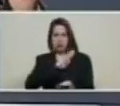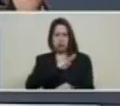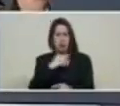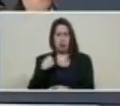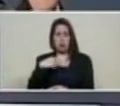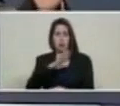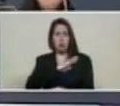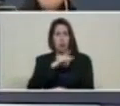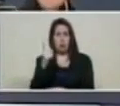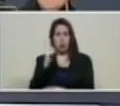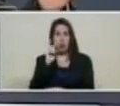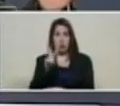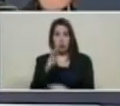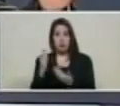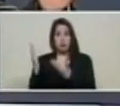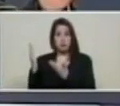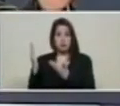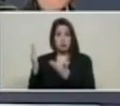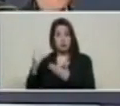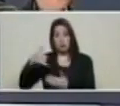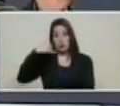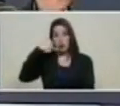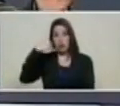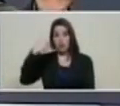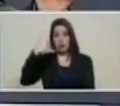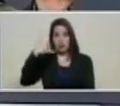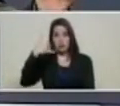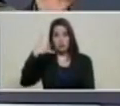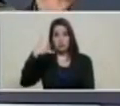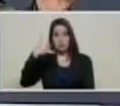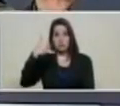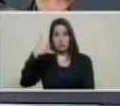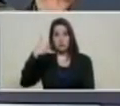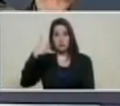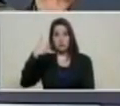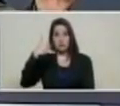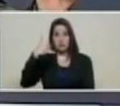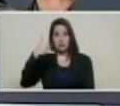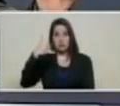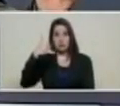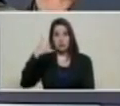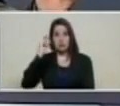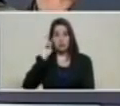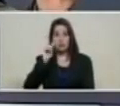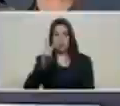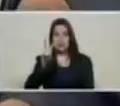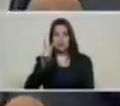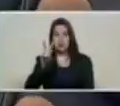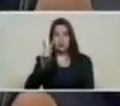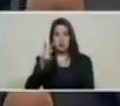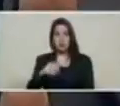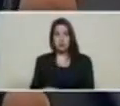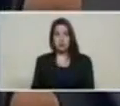Aquí teléfono, el teléfono,